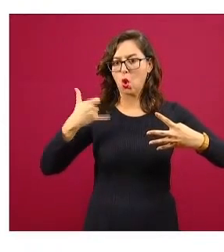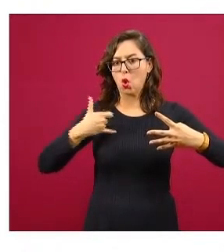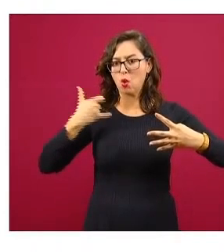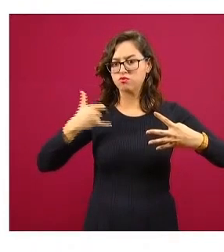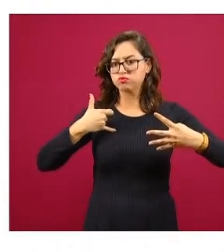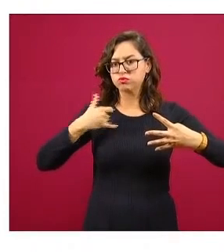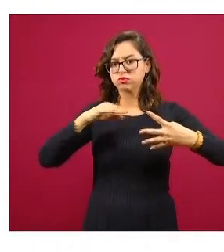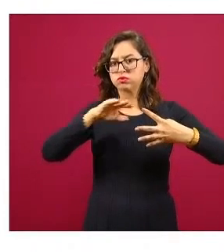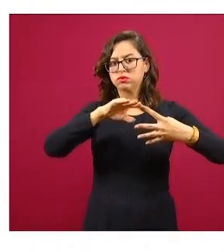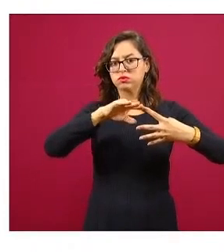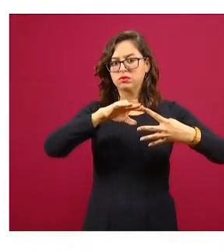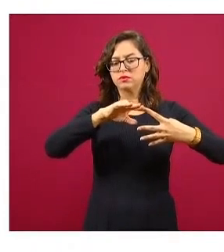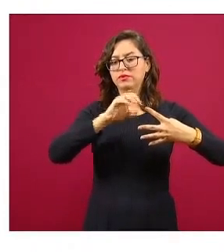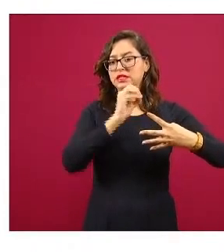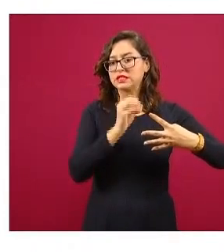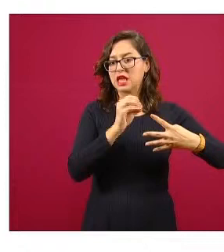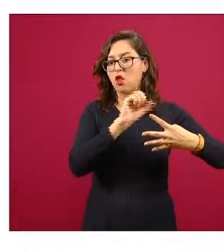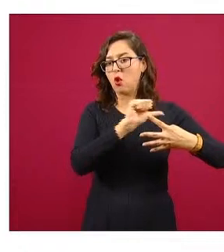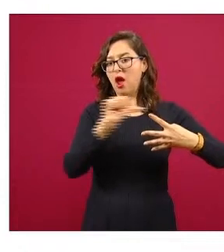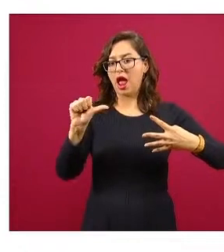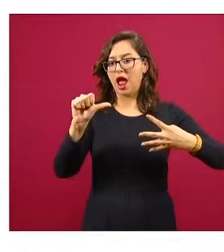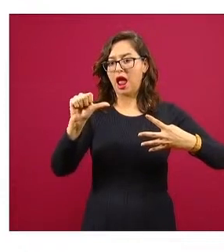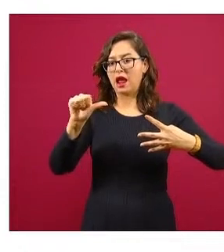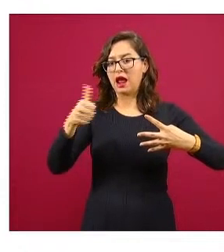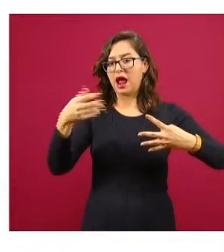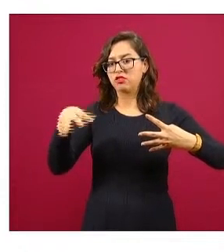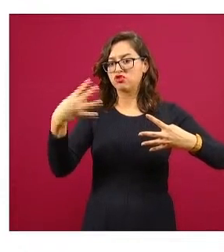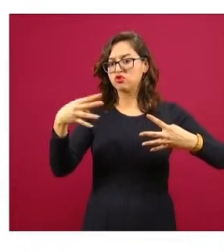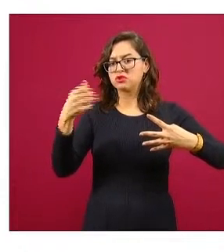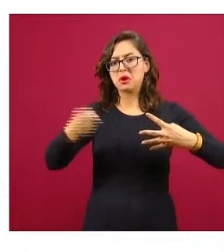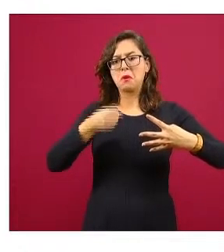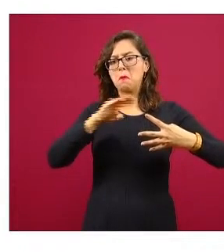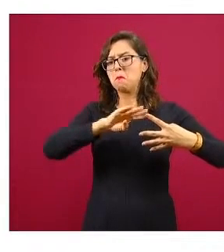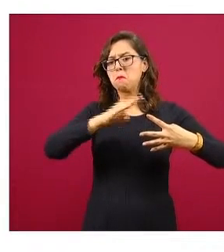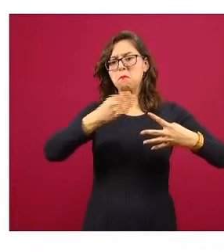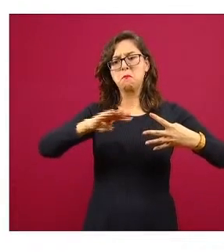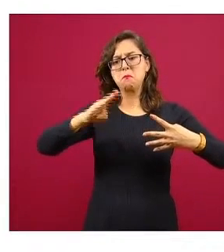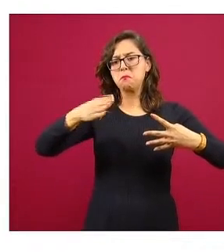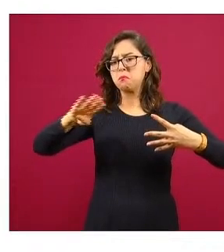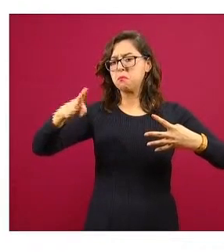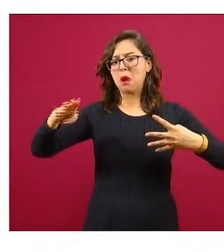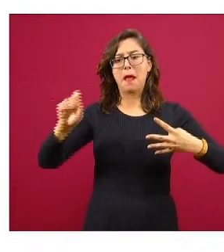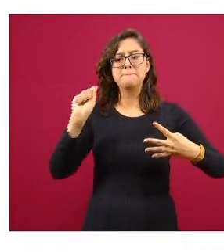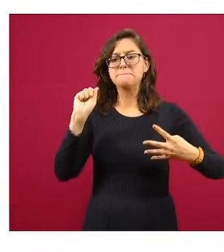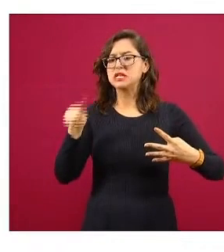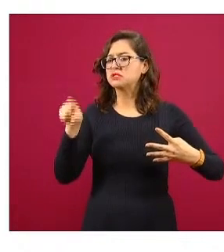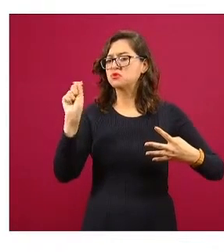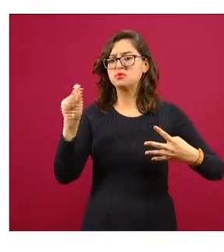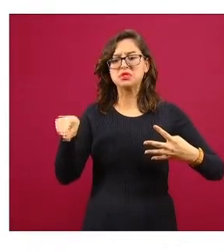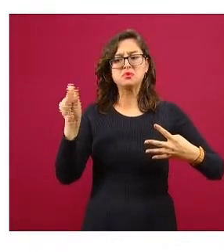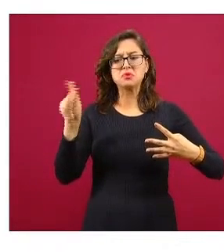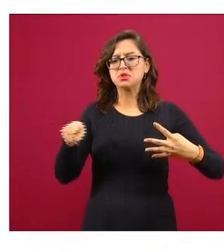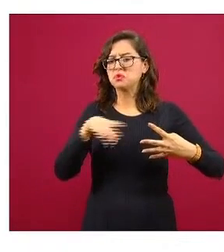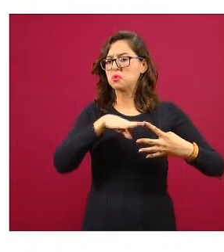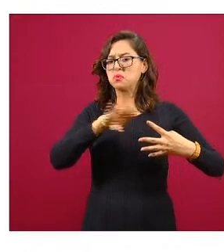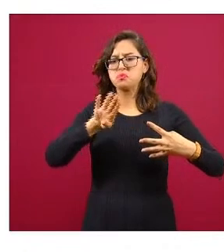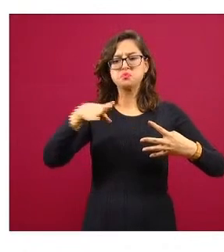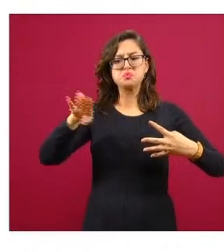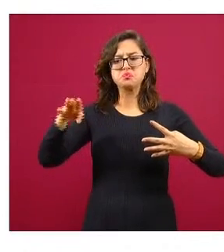de 0 a 14 años no se ve muy afectado por COVID y eso se